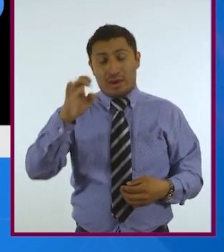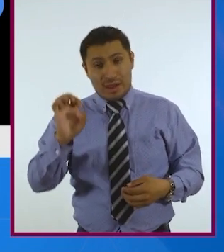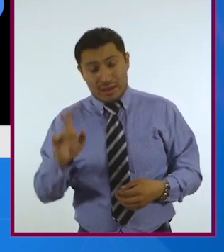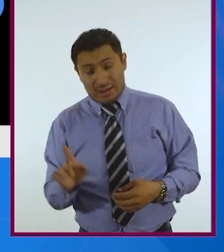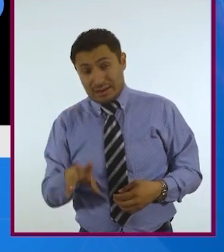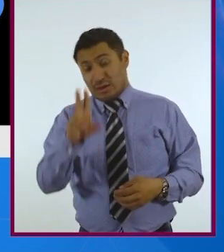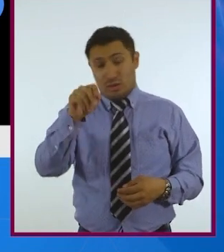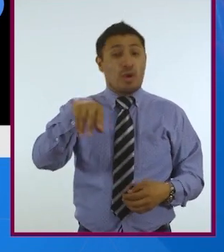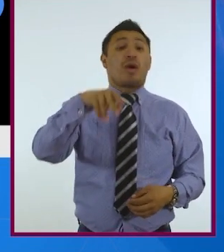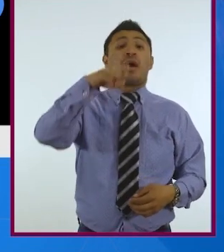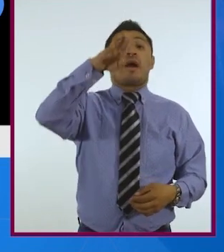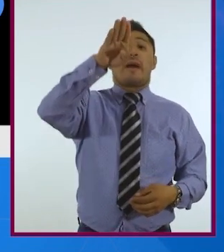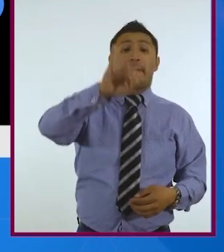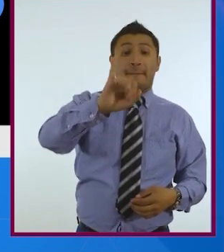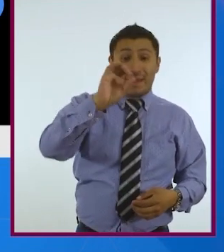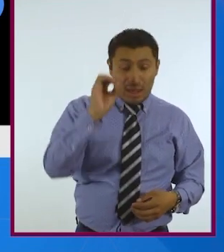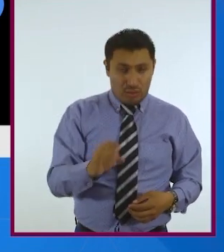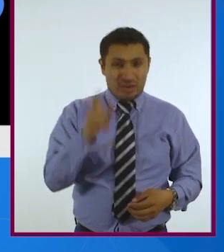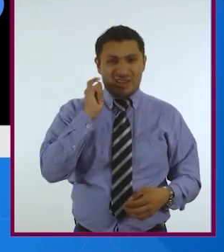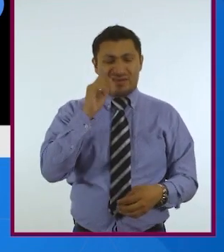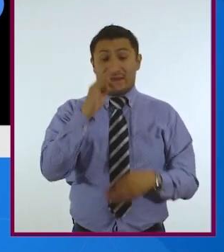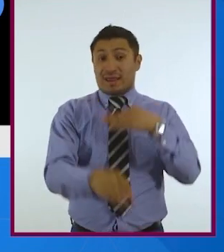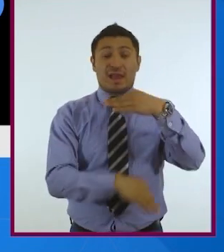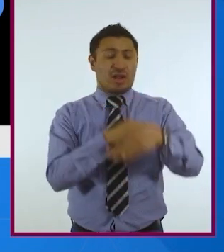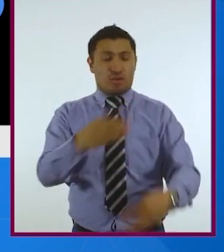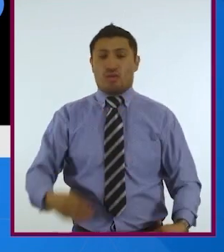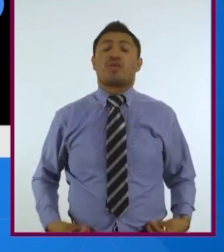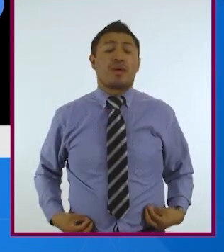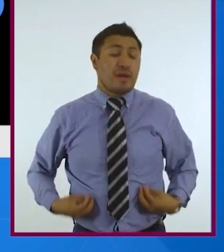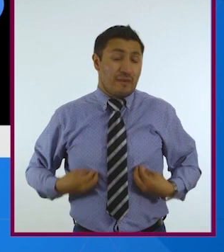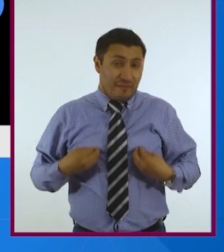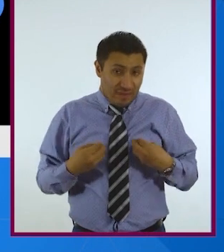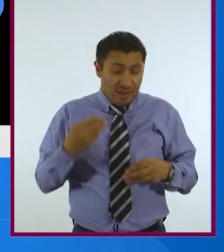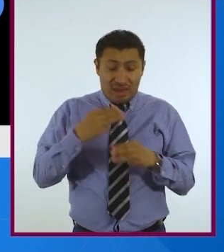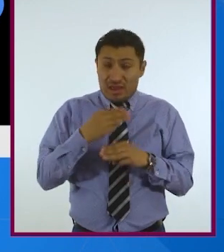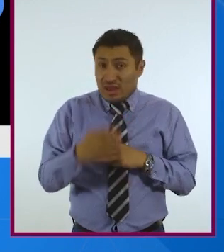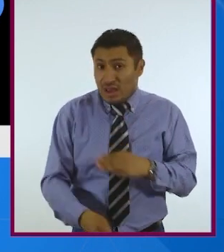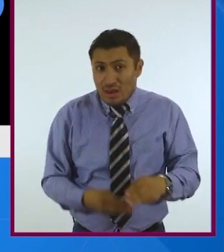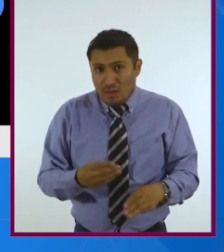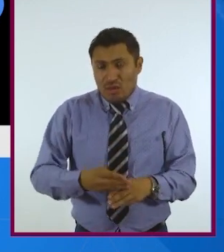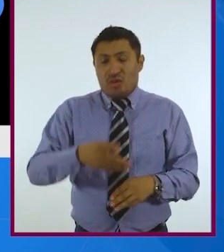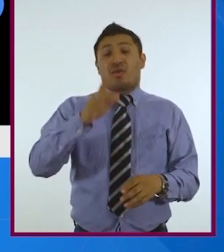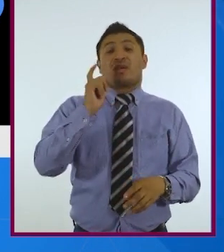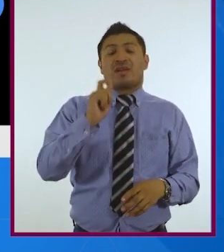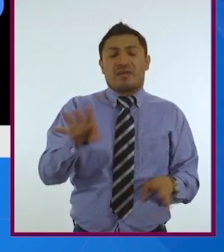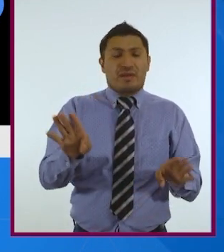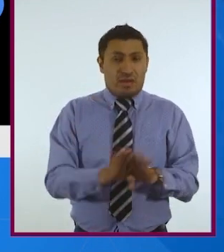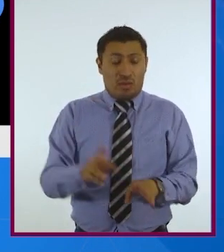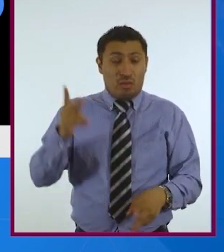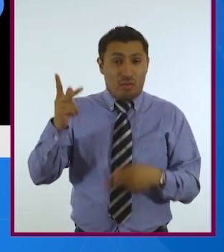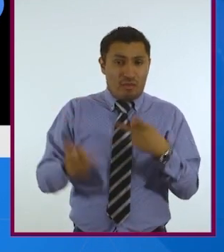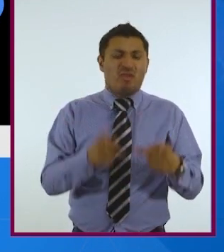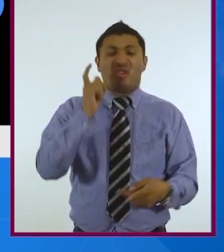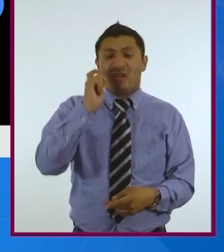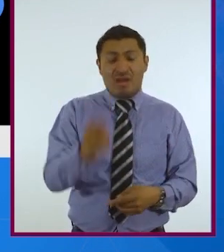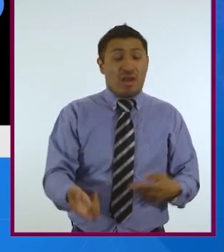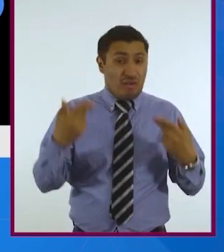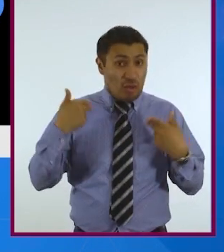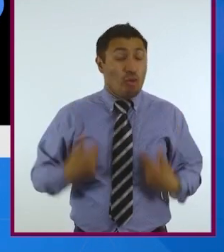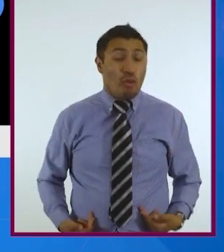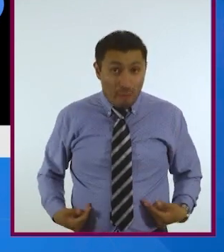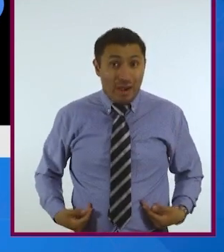ética de la vida y esto implica cuestionarnos nuestro actuar, no nada más con respecto a los seres humanos.